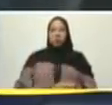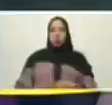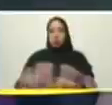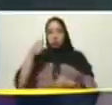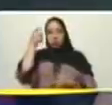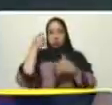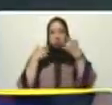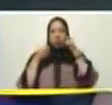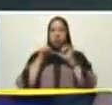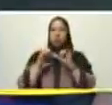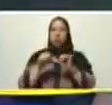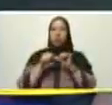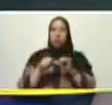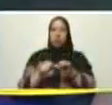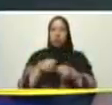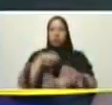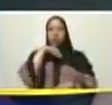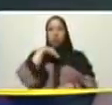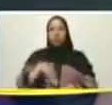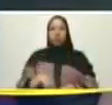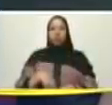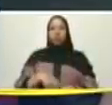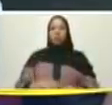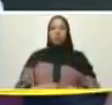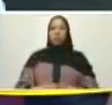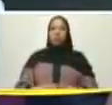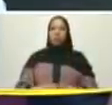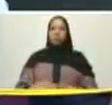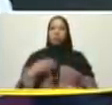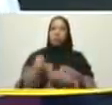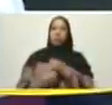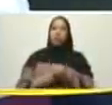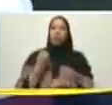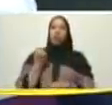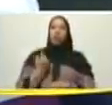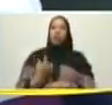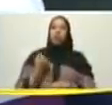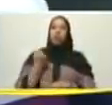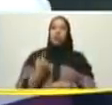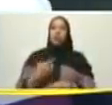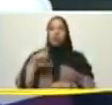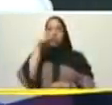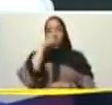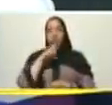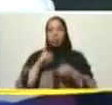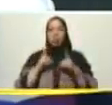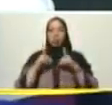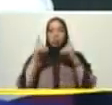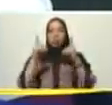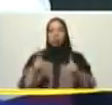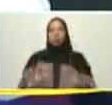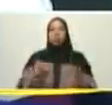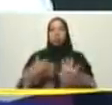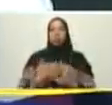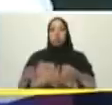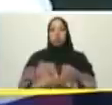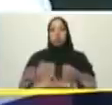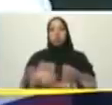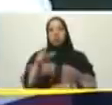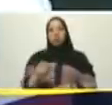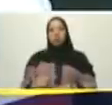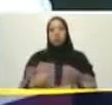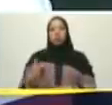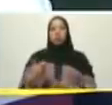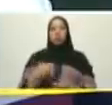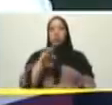por mantener el legado de nuestro comandante Hugo Chávez que hace 11 años decidió crear esta misión una misión que ha